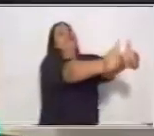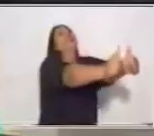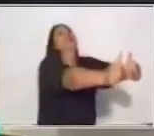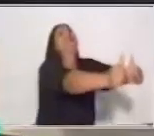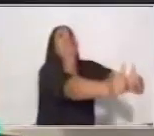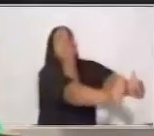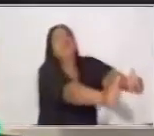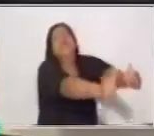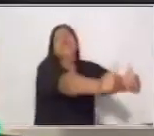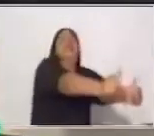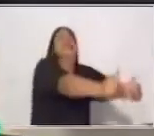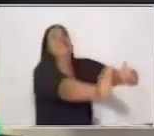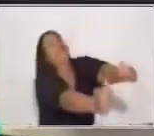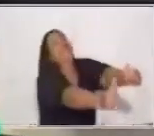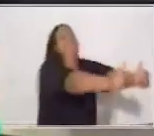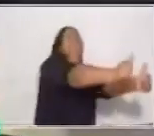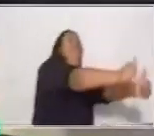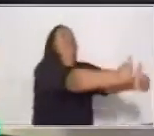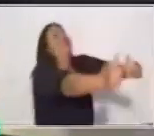pingüino.